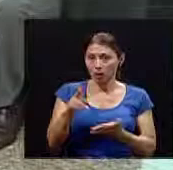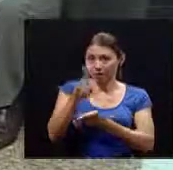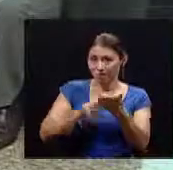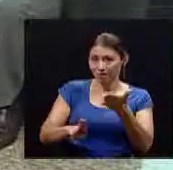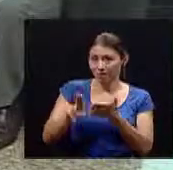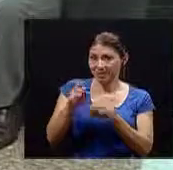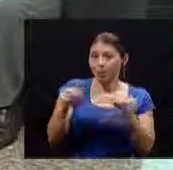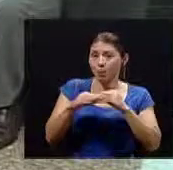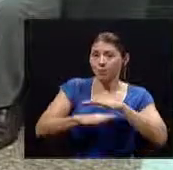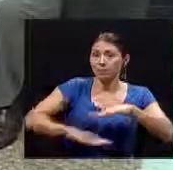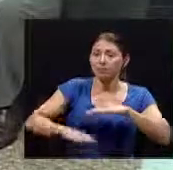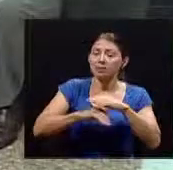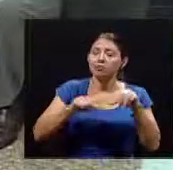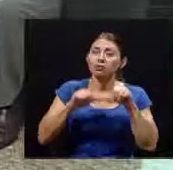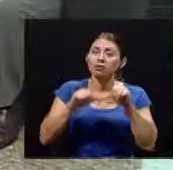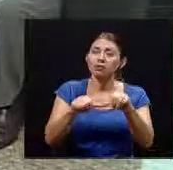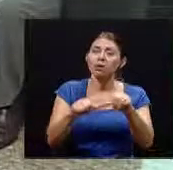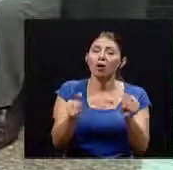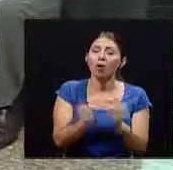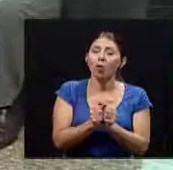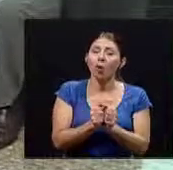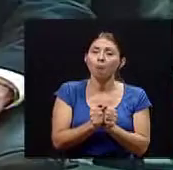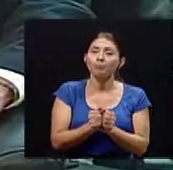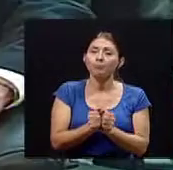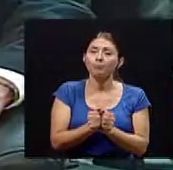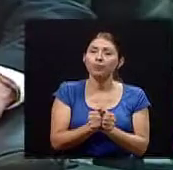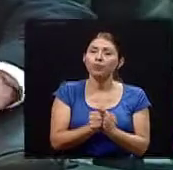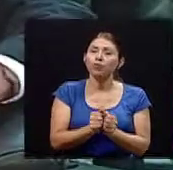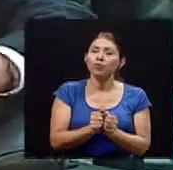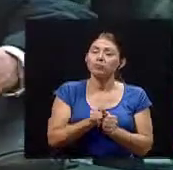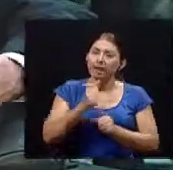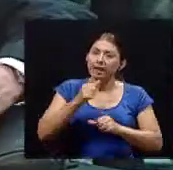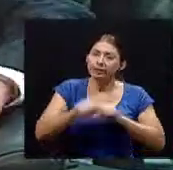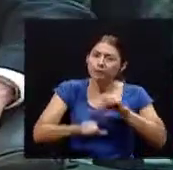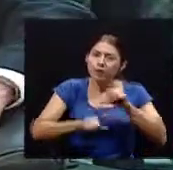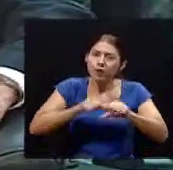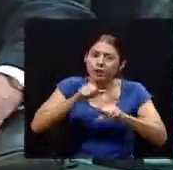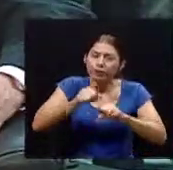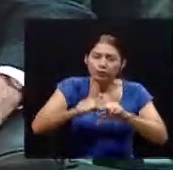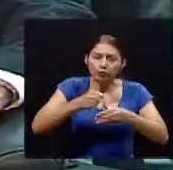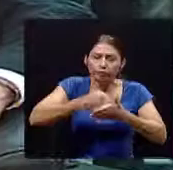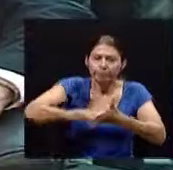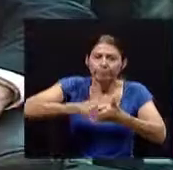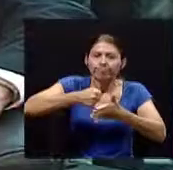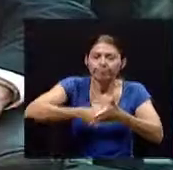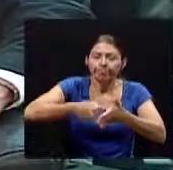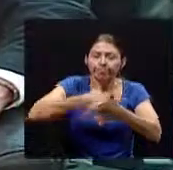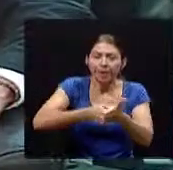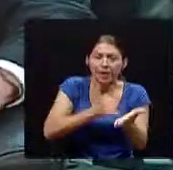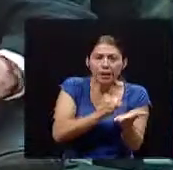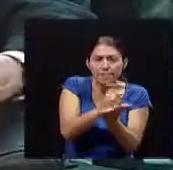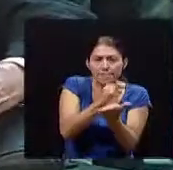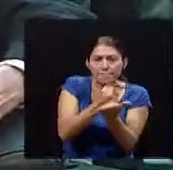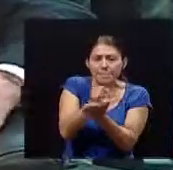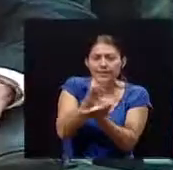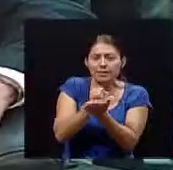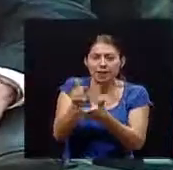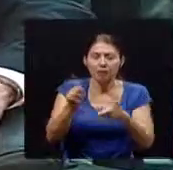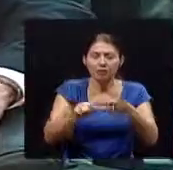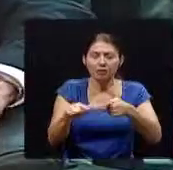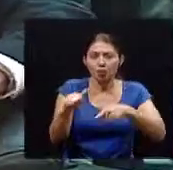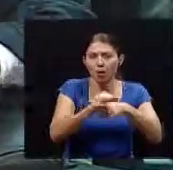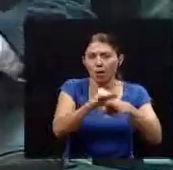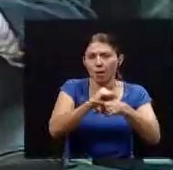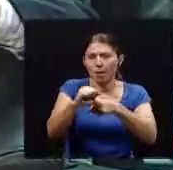universidad lo más básico es continuar con sus esfuerzos en investigación en capacitación